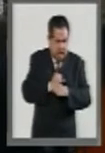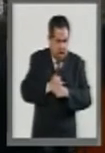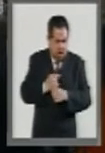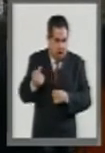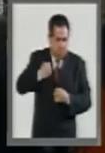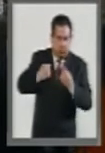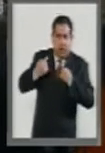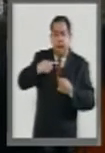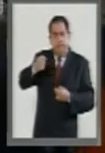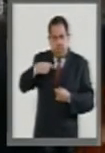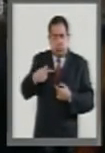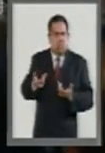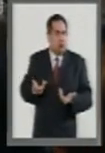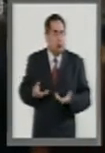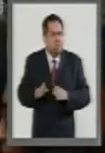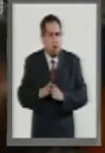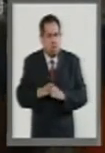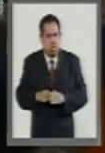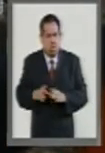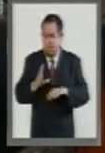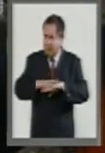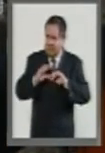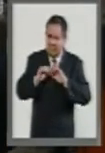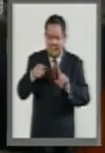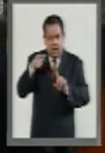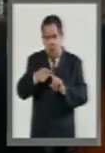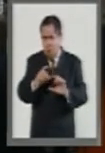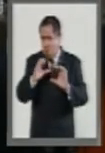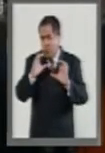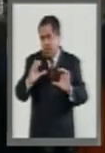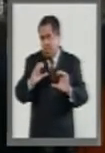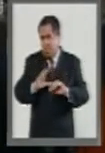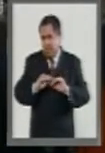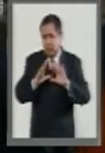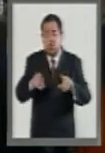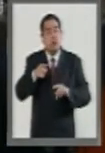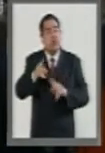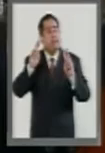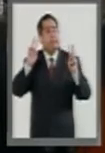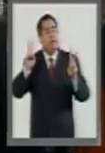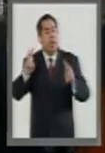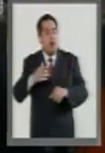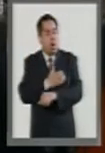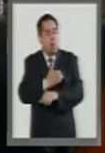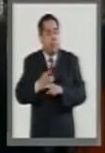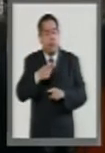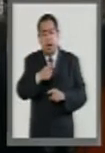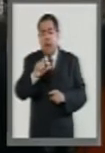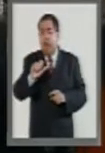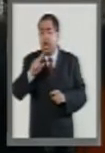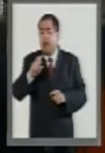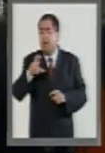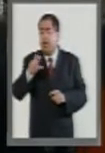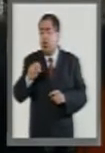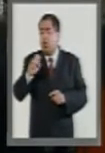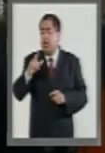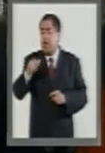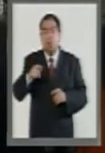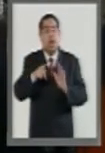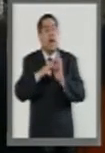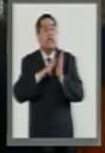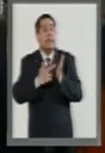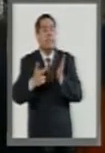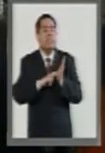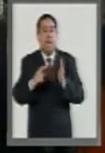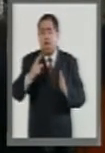asesinados. Y por supuesto que se ponga mucho cuidado en el tema del compañero Álvaro Delgado de la revista Proceso,